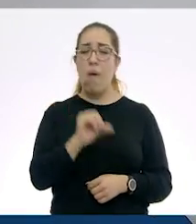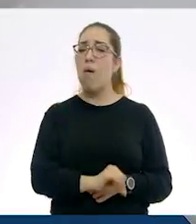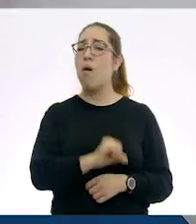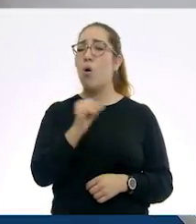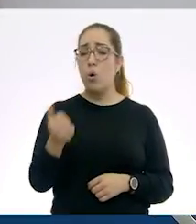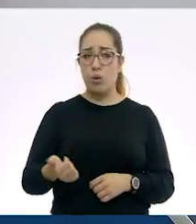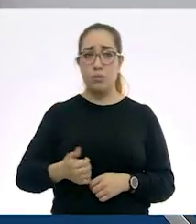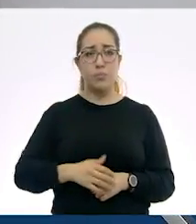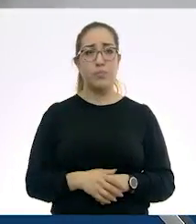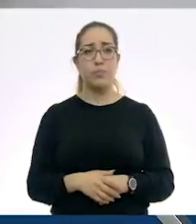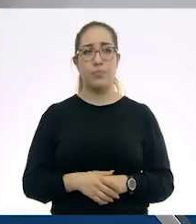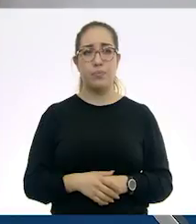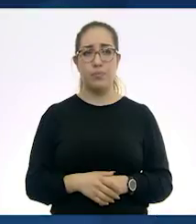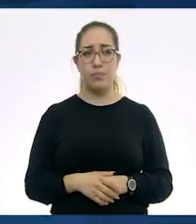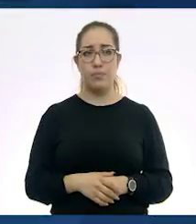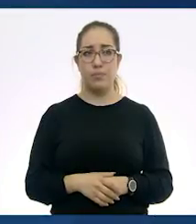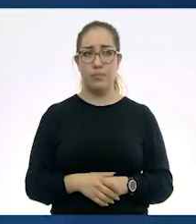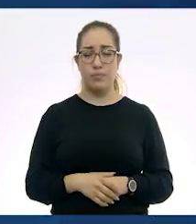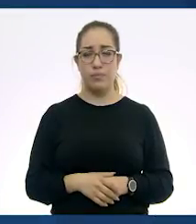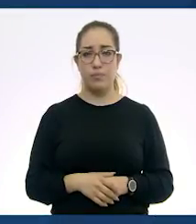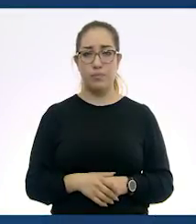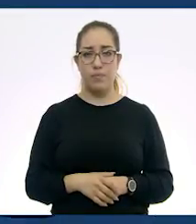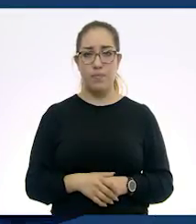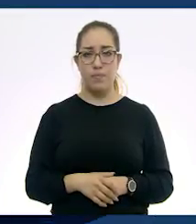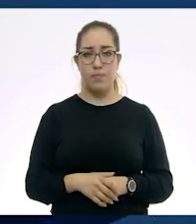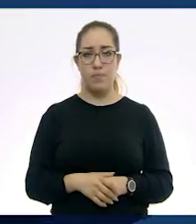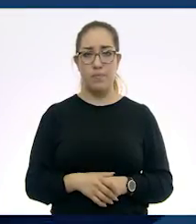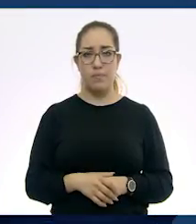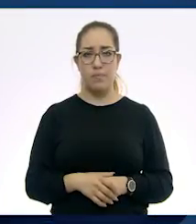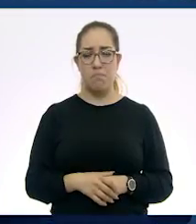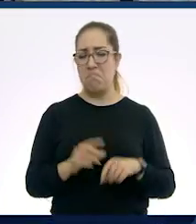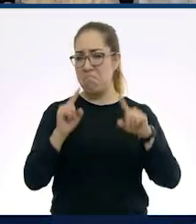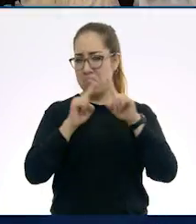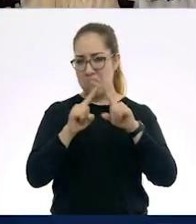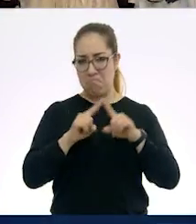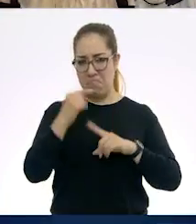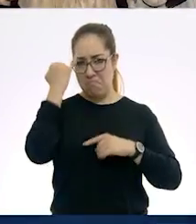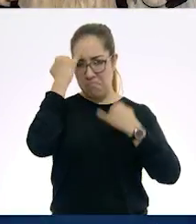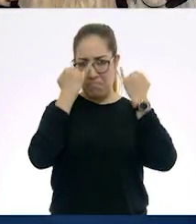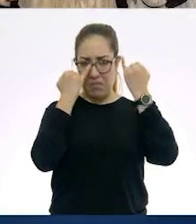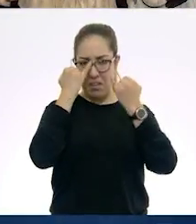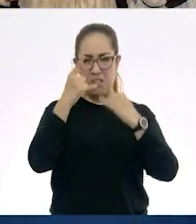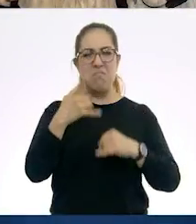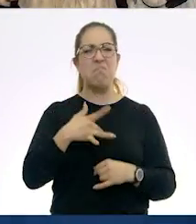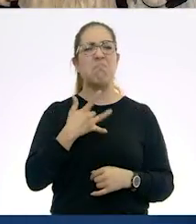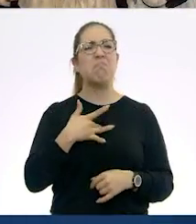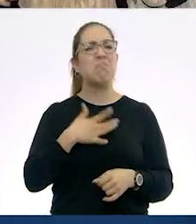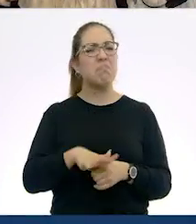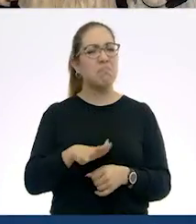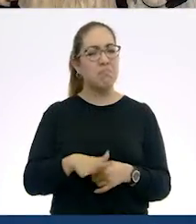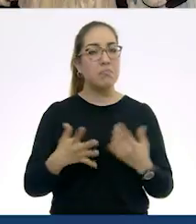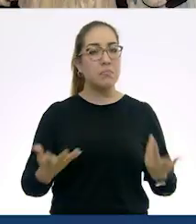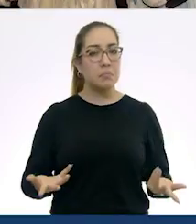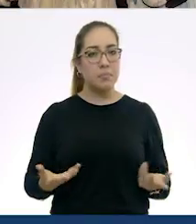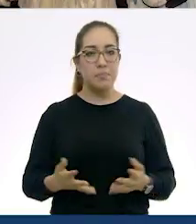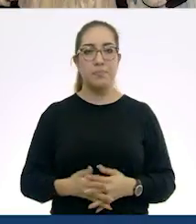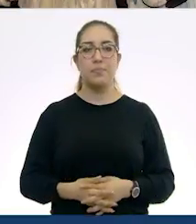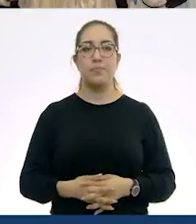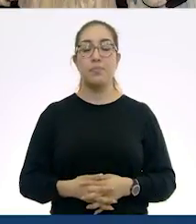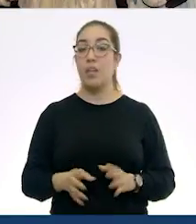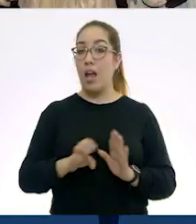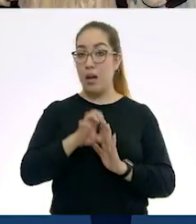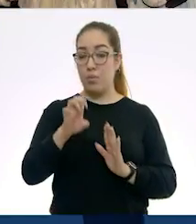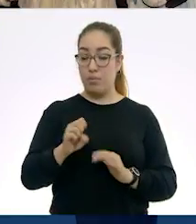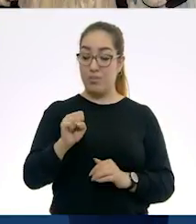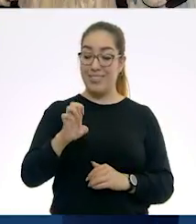crearon otros inventos. ¿A ustedes cuáles se les ocurre? Por ejemplo, la